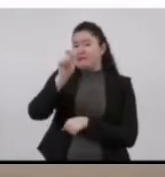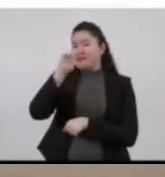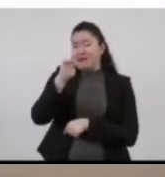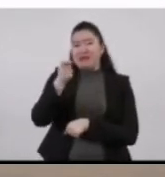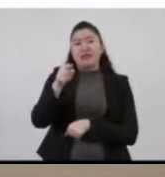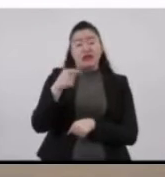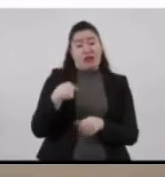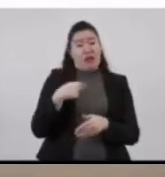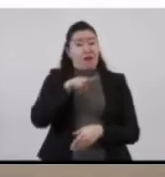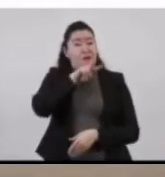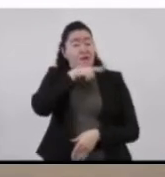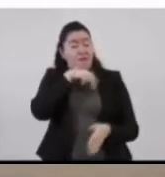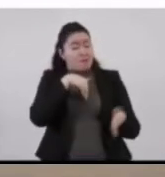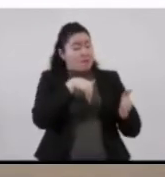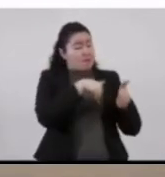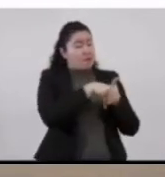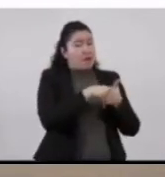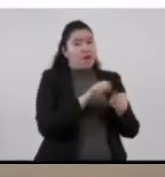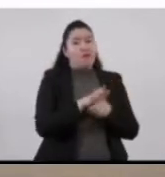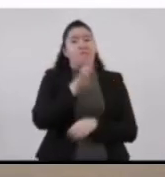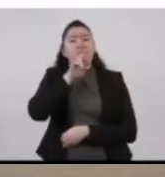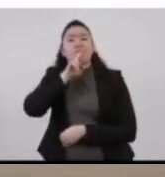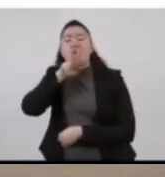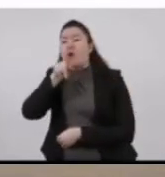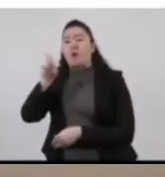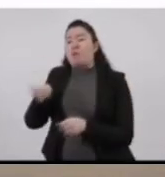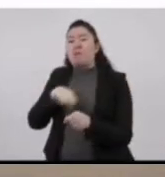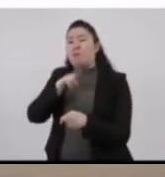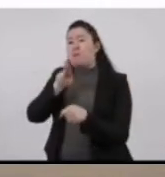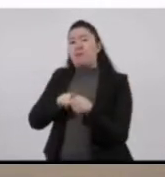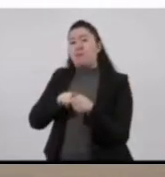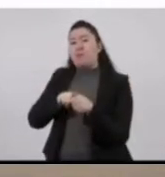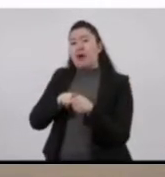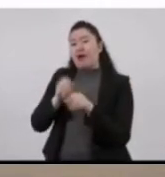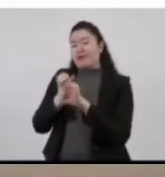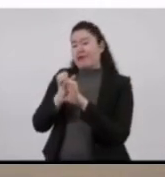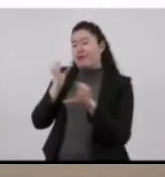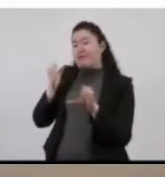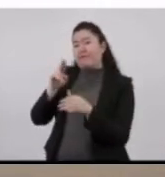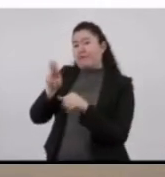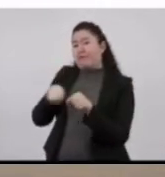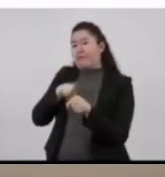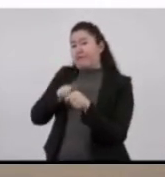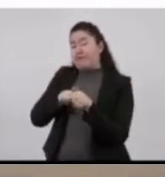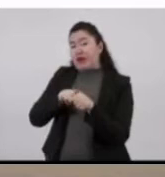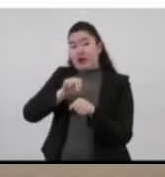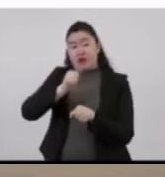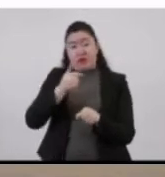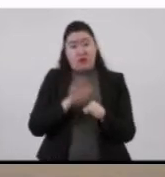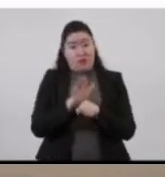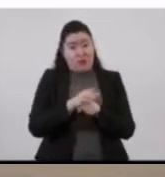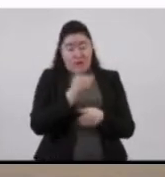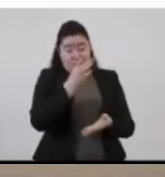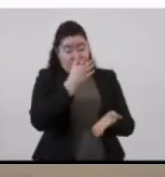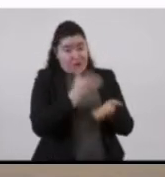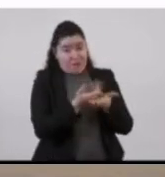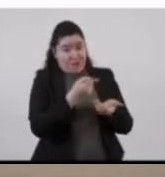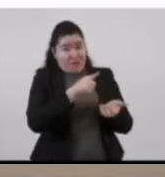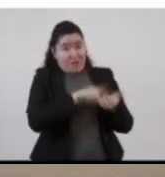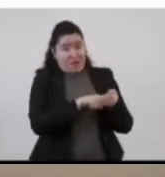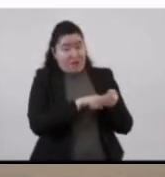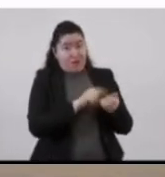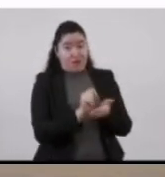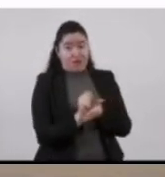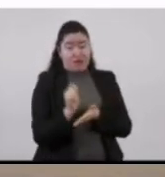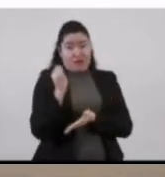tal vez les conviene usar el servicio ordinario y los trayectos dentro de la zona de Tláhuac, el servicio express.